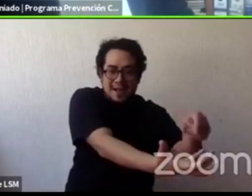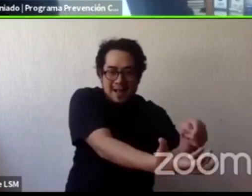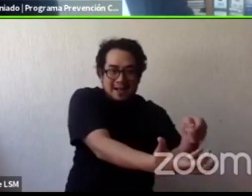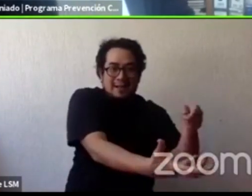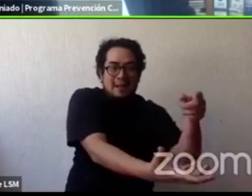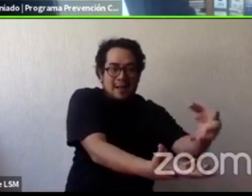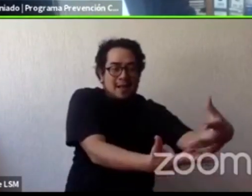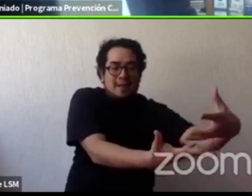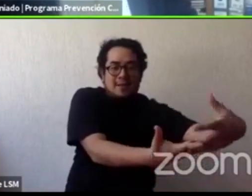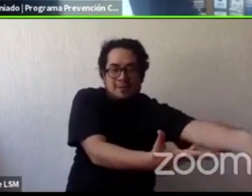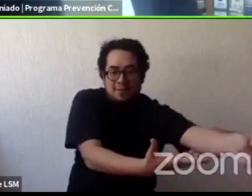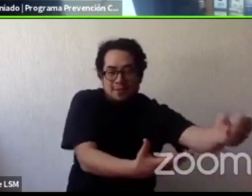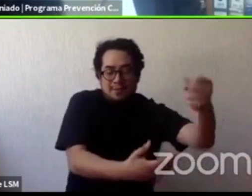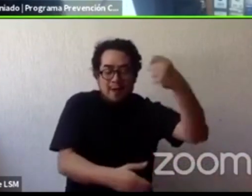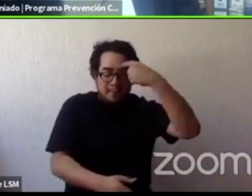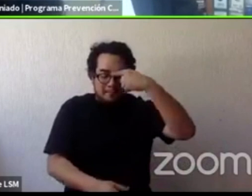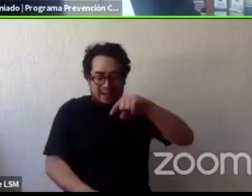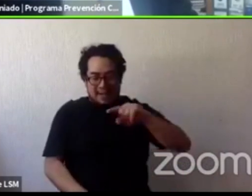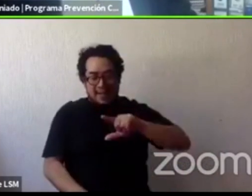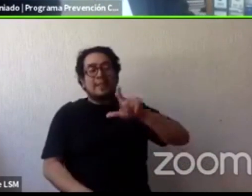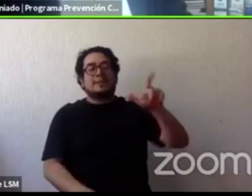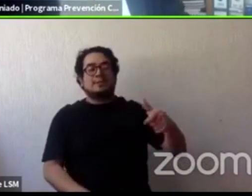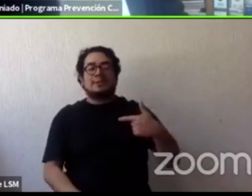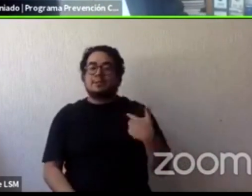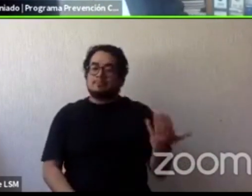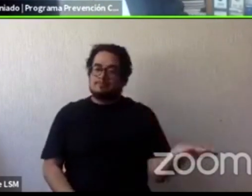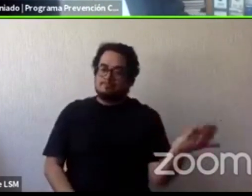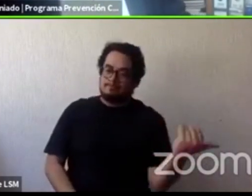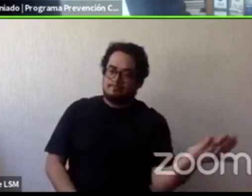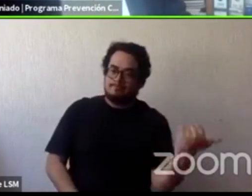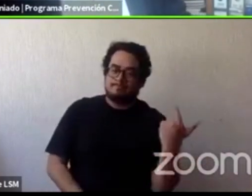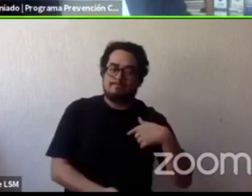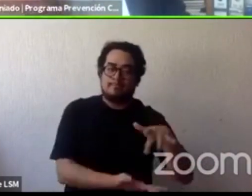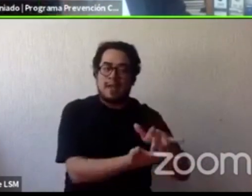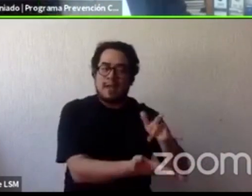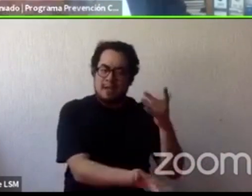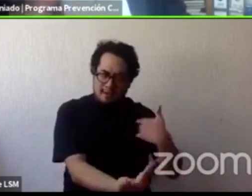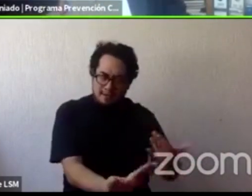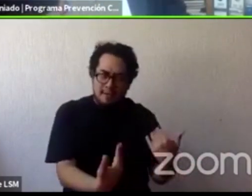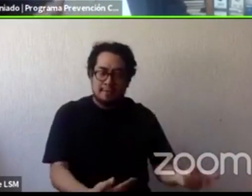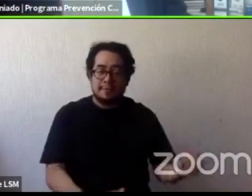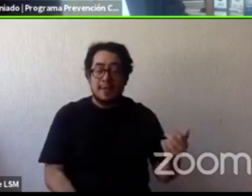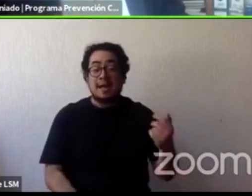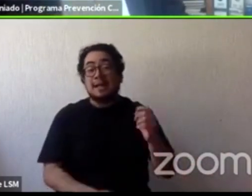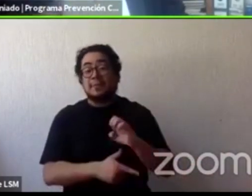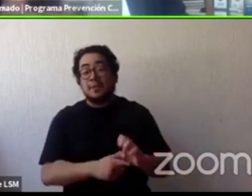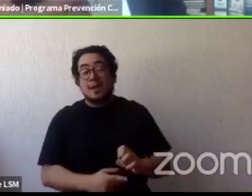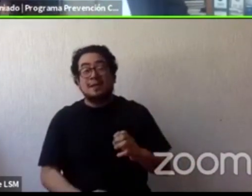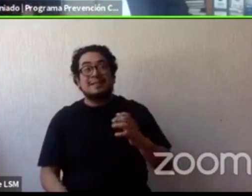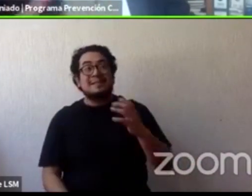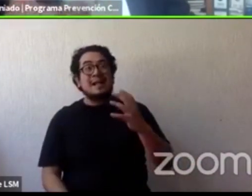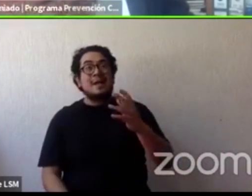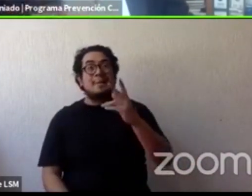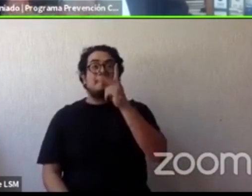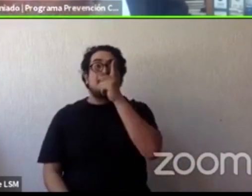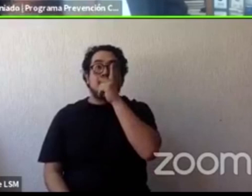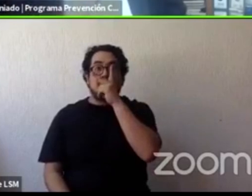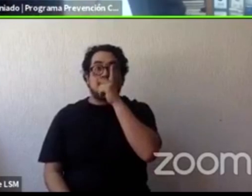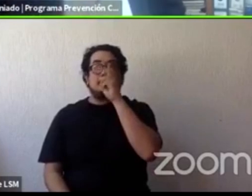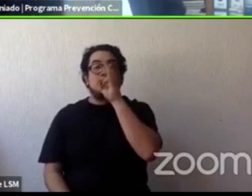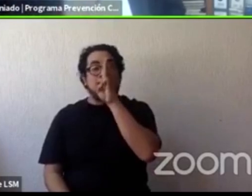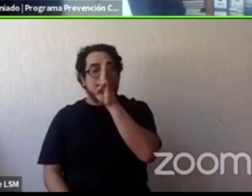tener una gratificación sexual entonces lo que tenemos que lograr como padres de familia y como país como